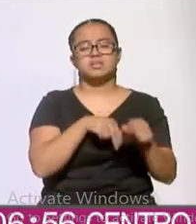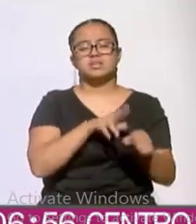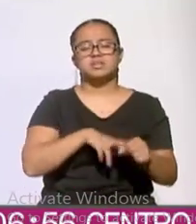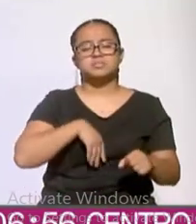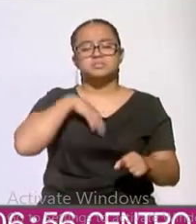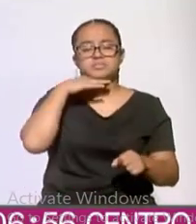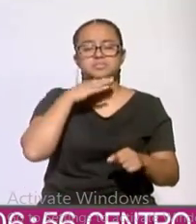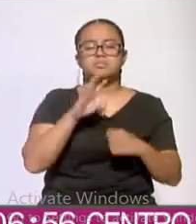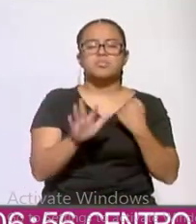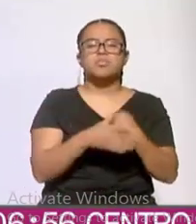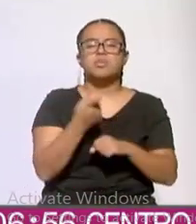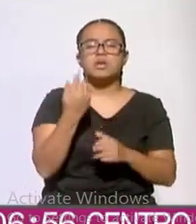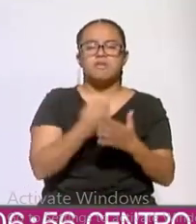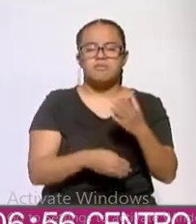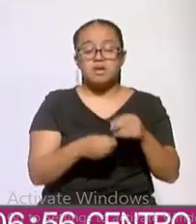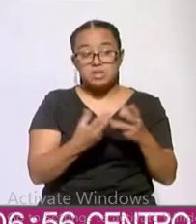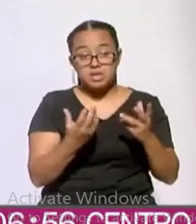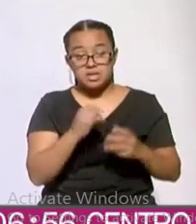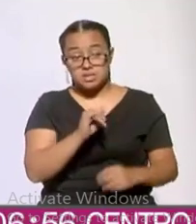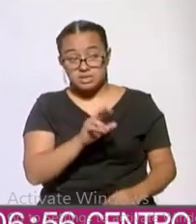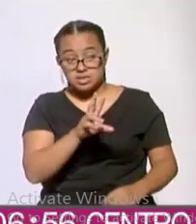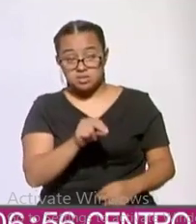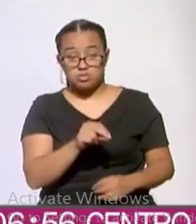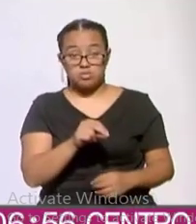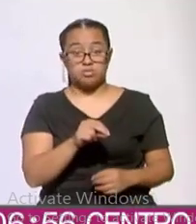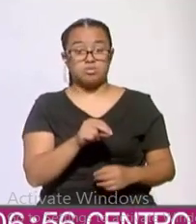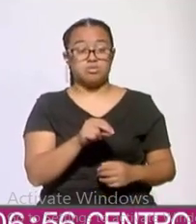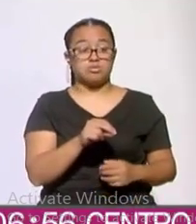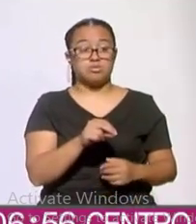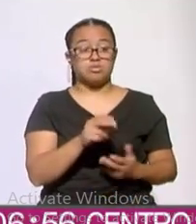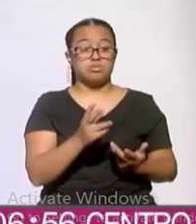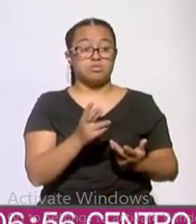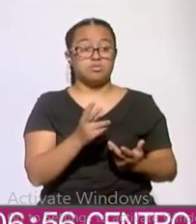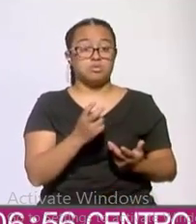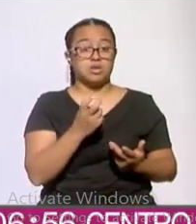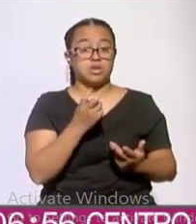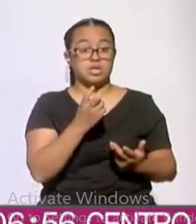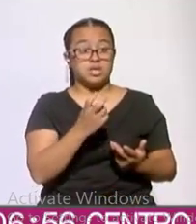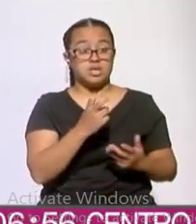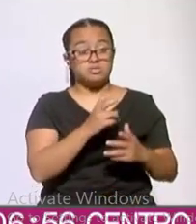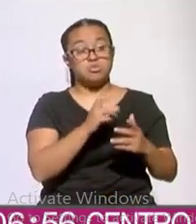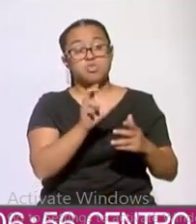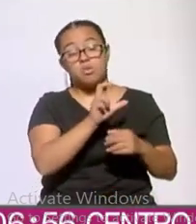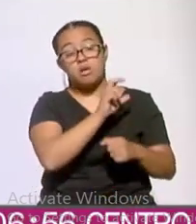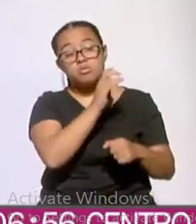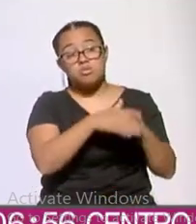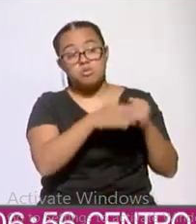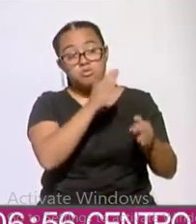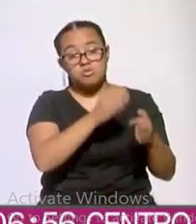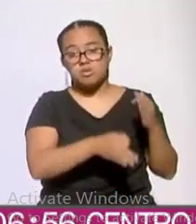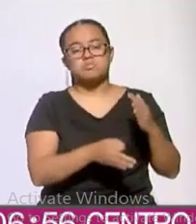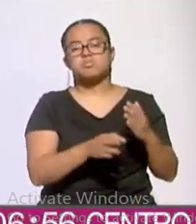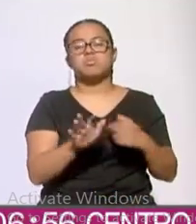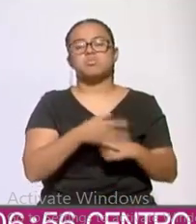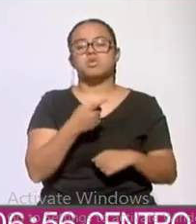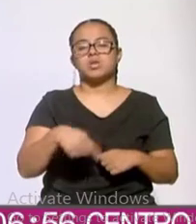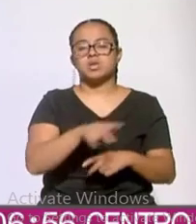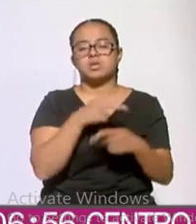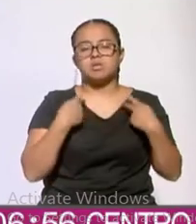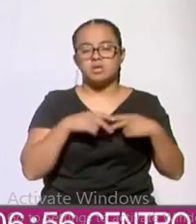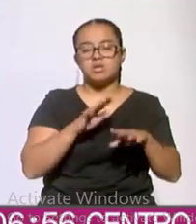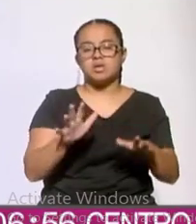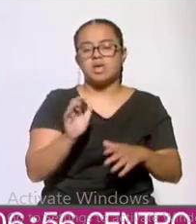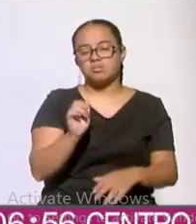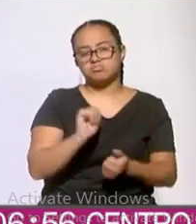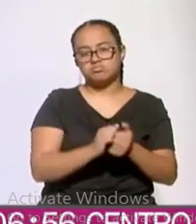qué no queda claro si hay un momento en que le podamos ver fin? ¿Por qué nos estamos acostumbrando otra